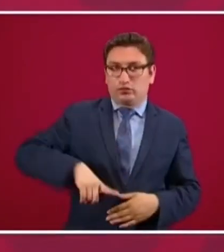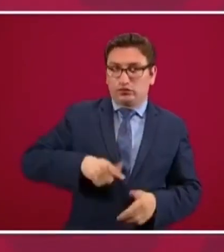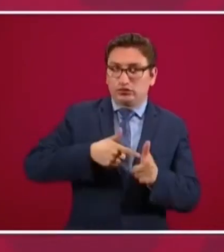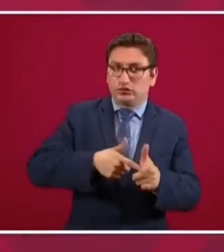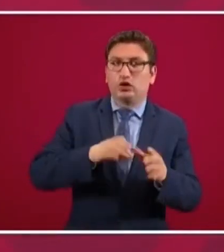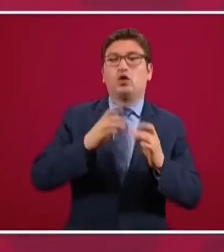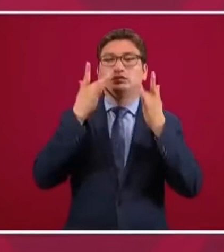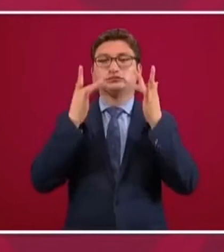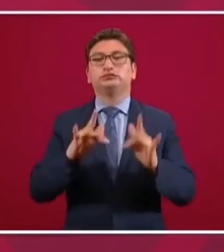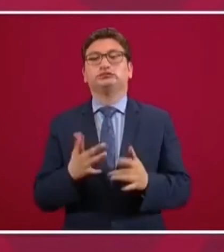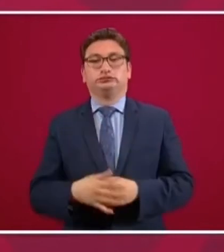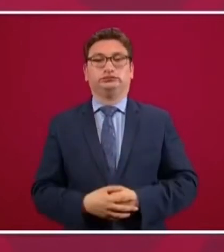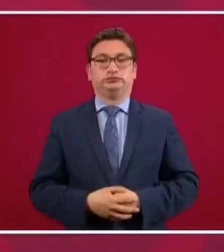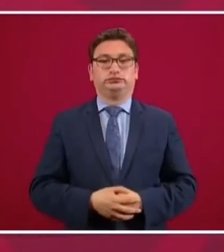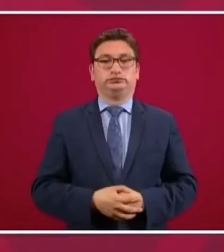renunciara.